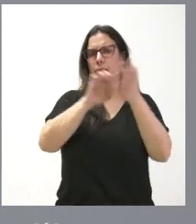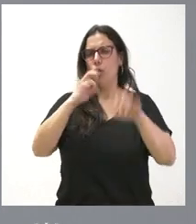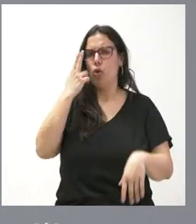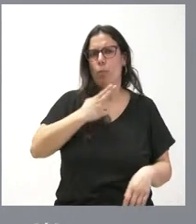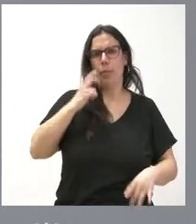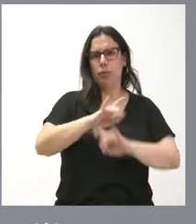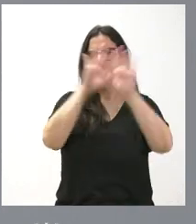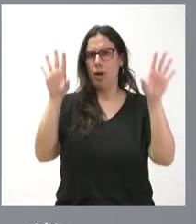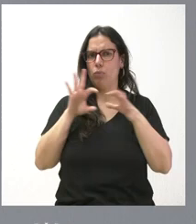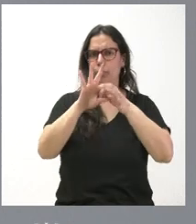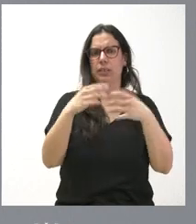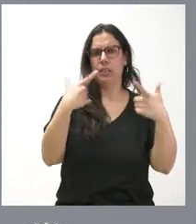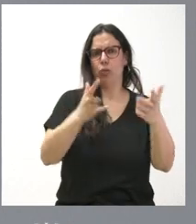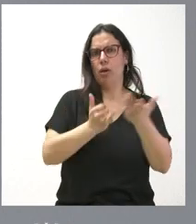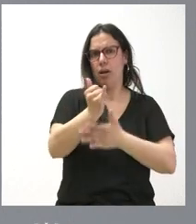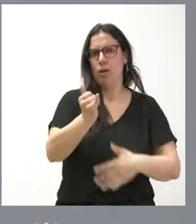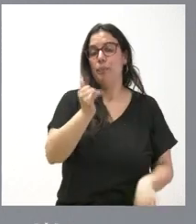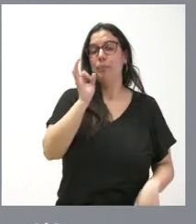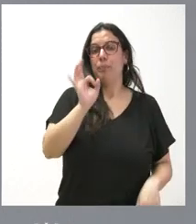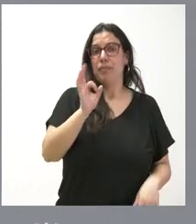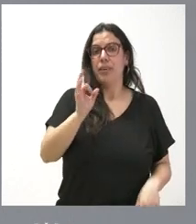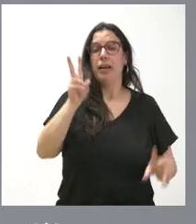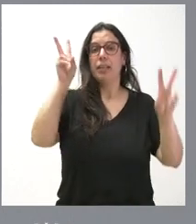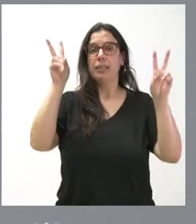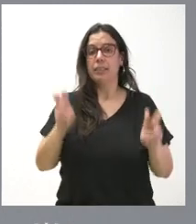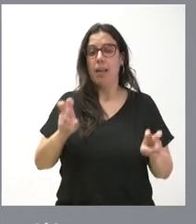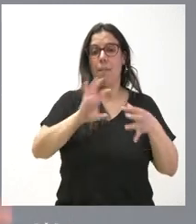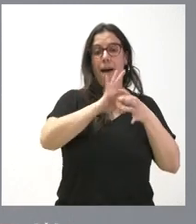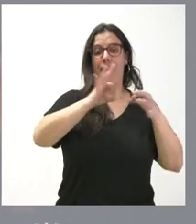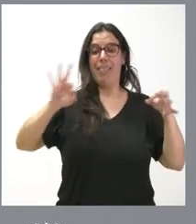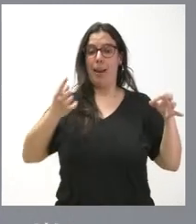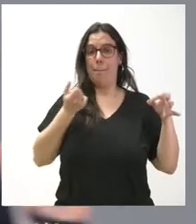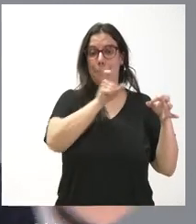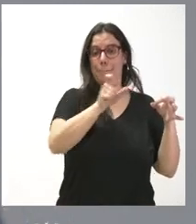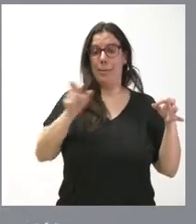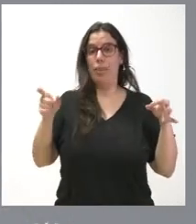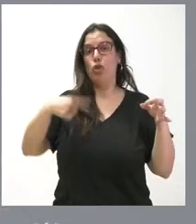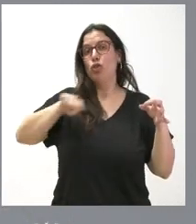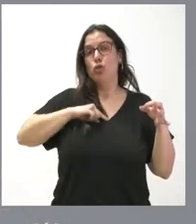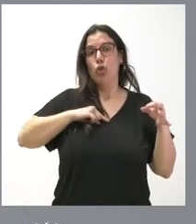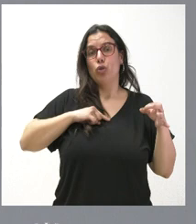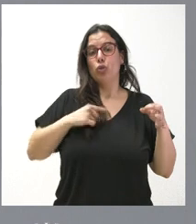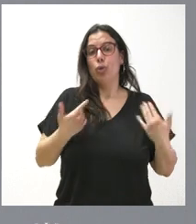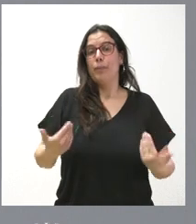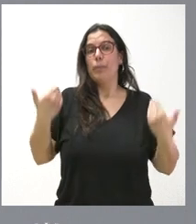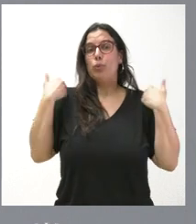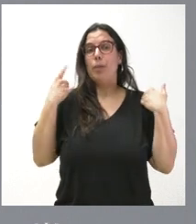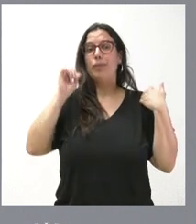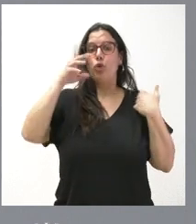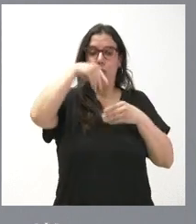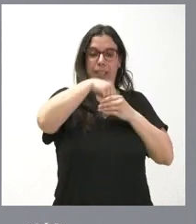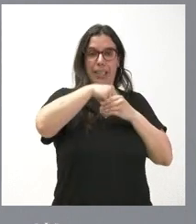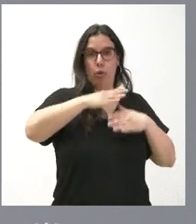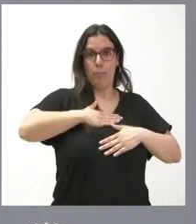sector agrario. Es verdad que el tema de la cadena de precios, nuestro ámbito de actuación se corresponde exclusivamente al ámbito interno de la comunidad